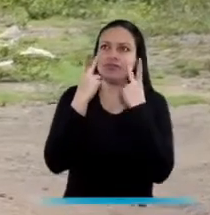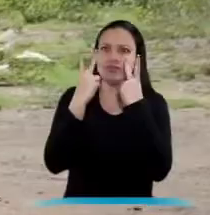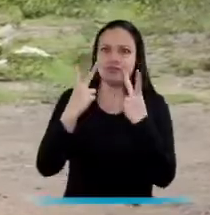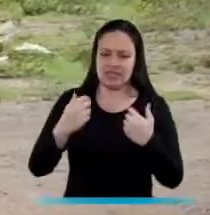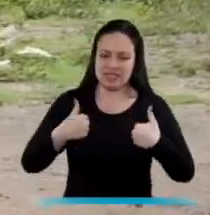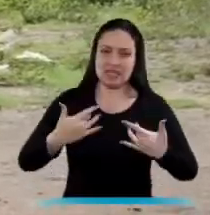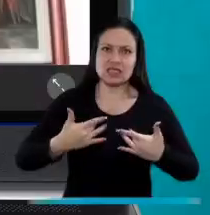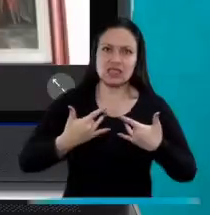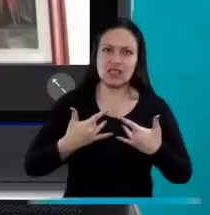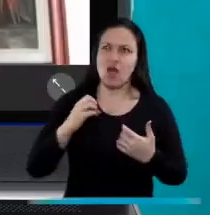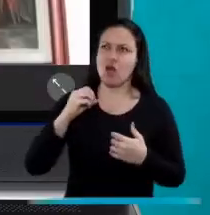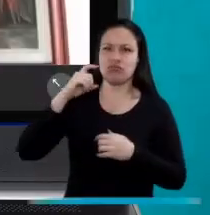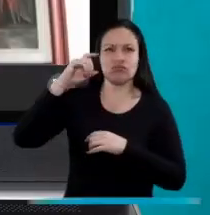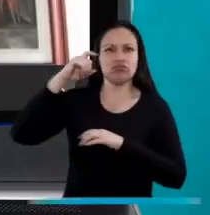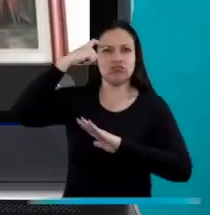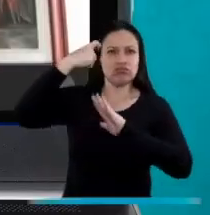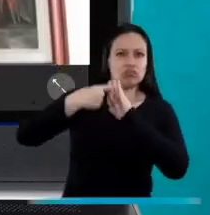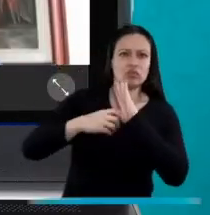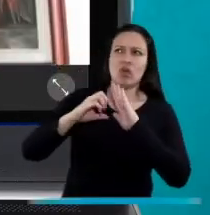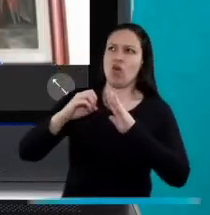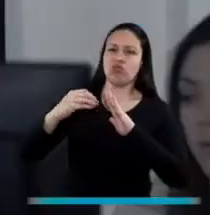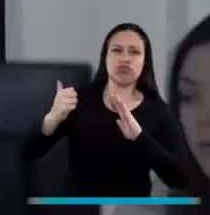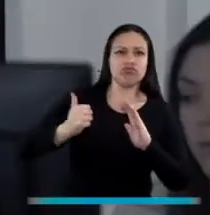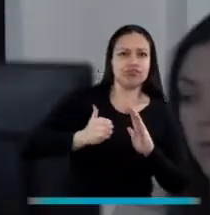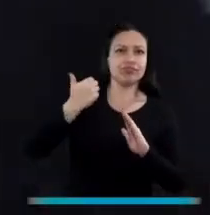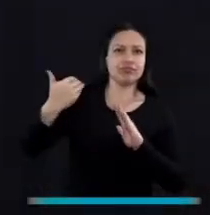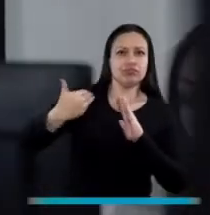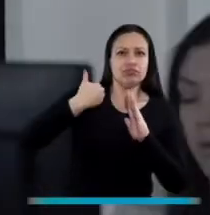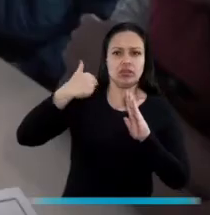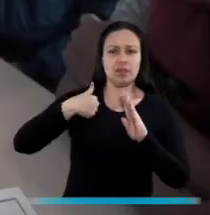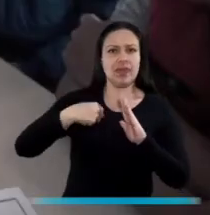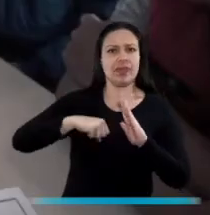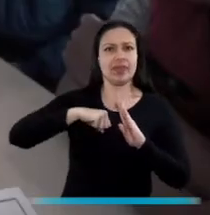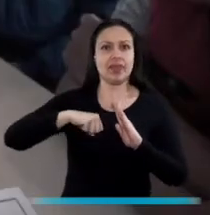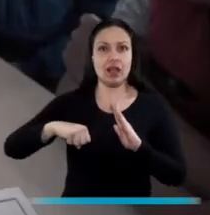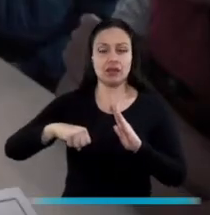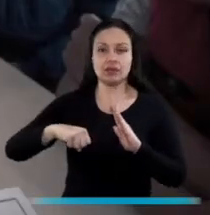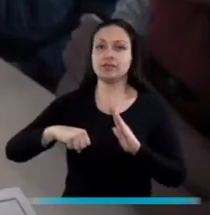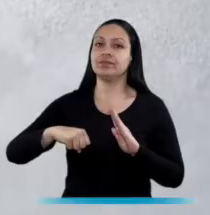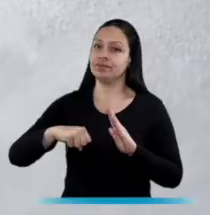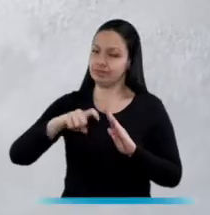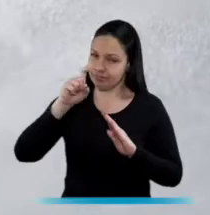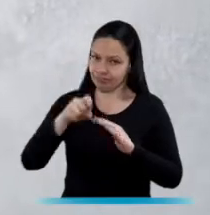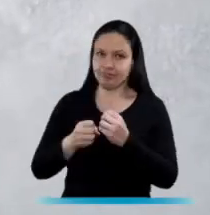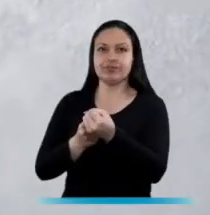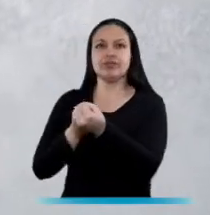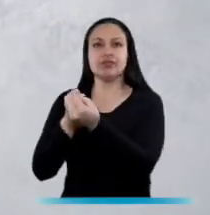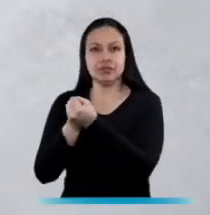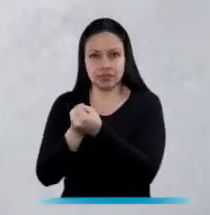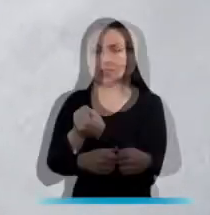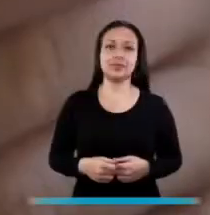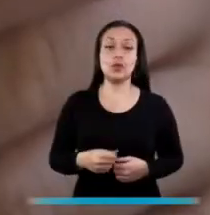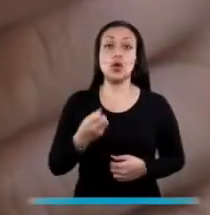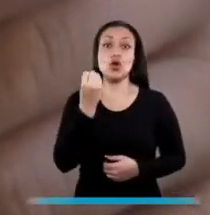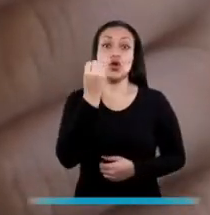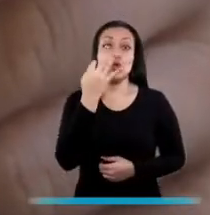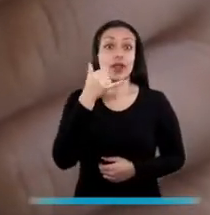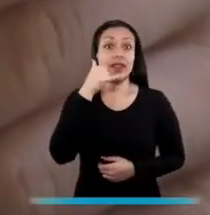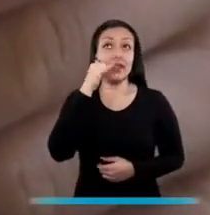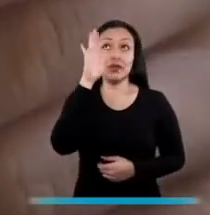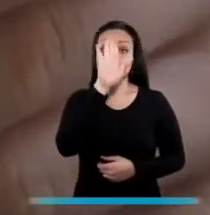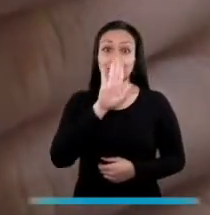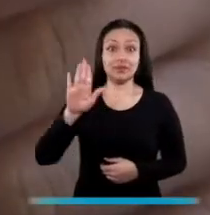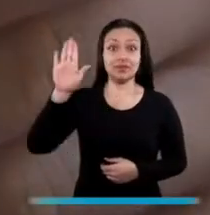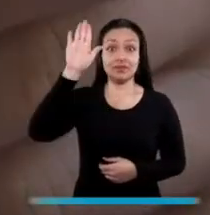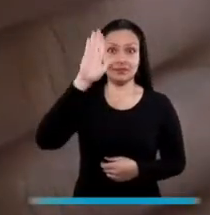amenazados o violados sus derechos humanos puede acudir a la delegada de derechos humanos para que podamos intervenir en sus casos. Contáctenos